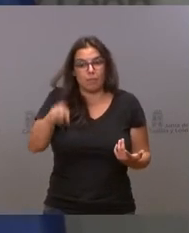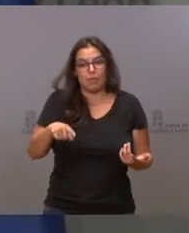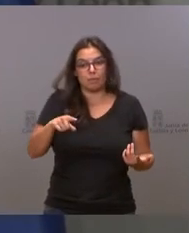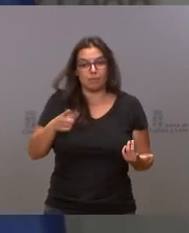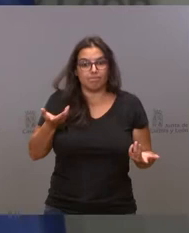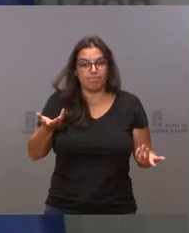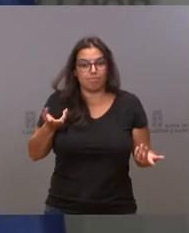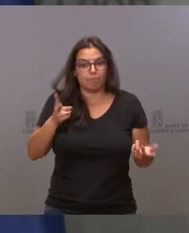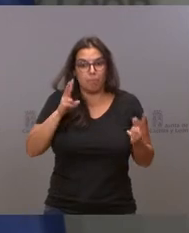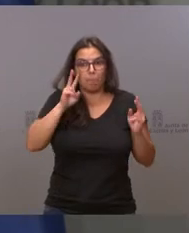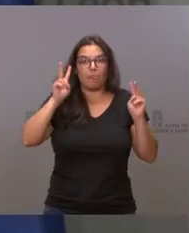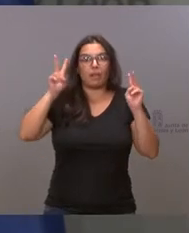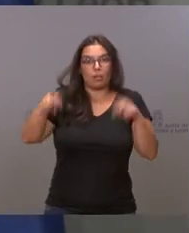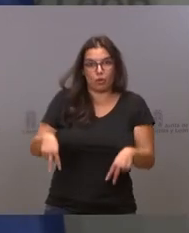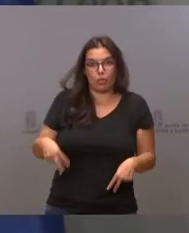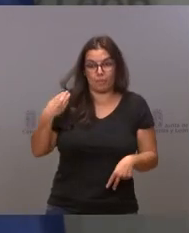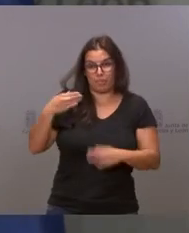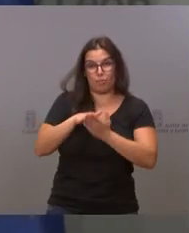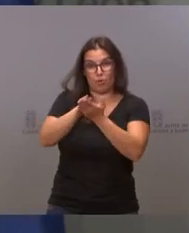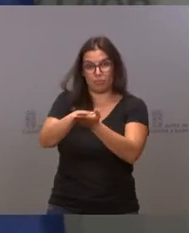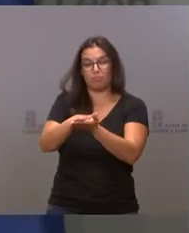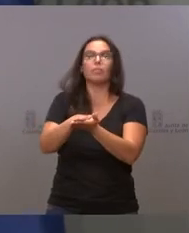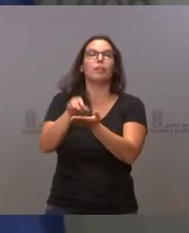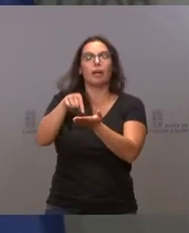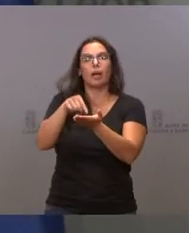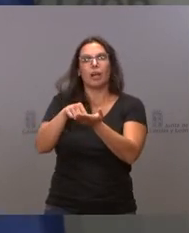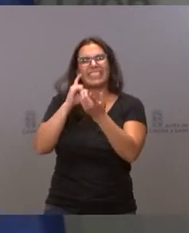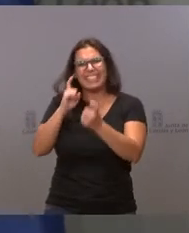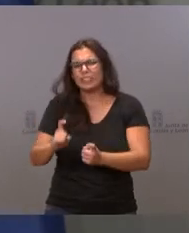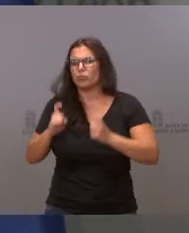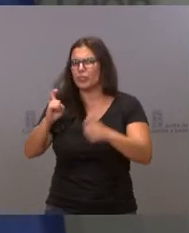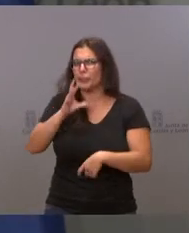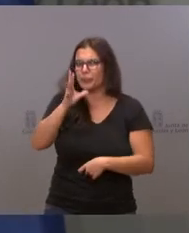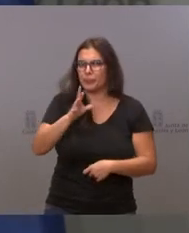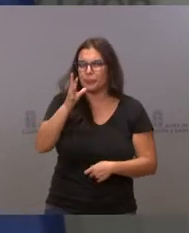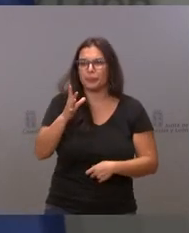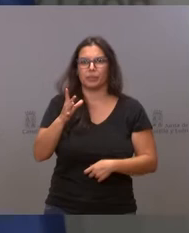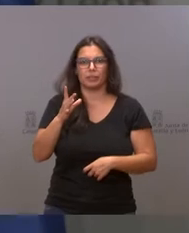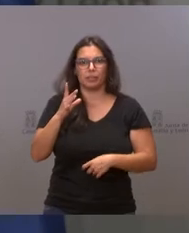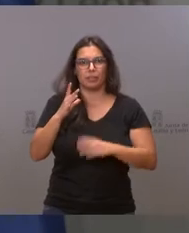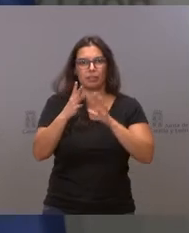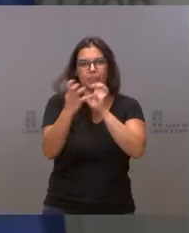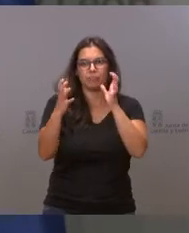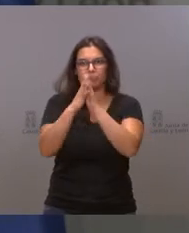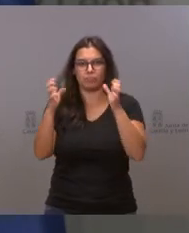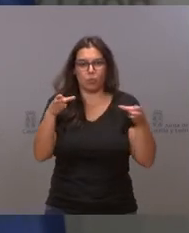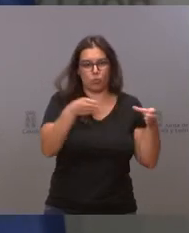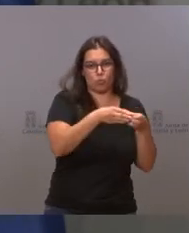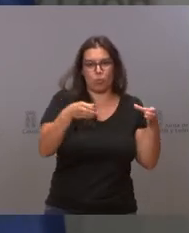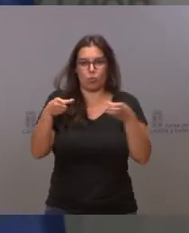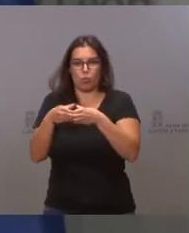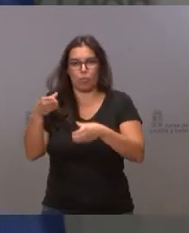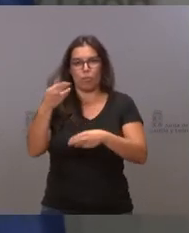como reconoce la PNL, el denodado esfuerzo, el trabajo de consenso entre grupos políticos y